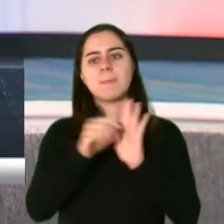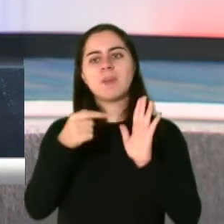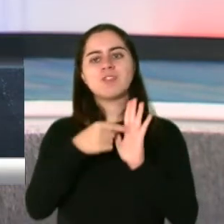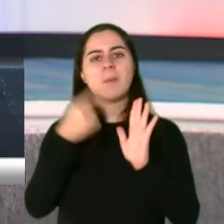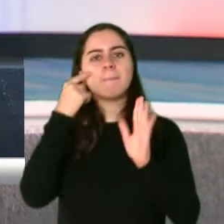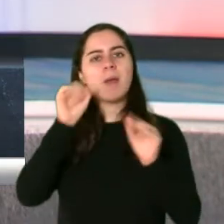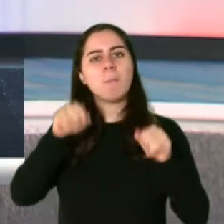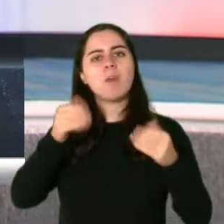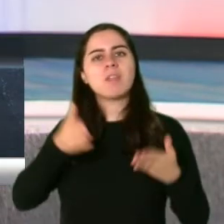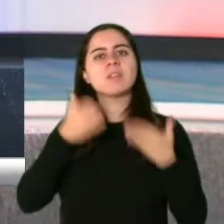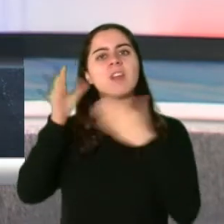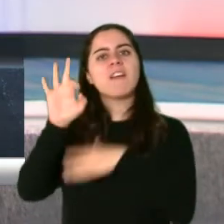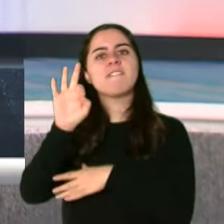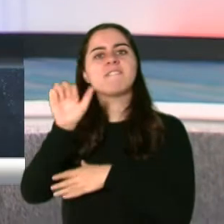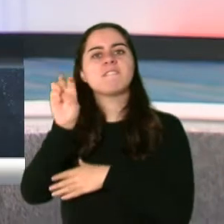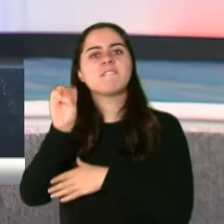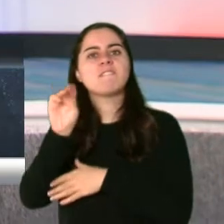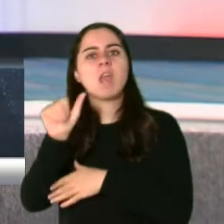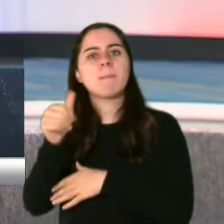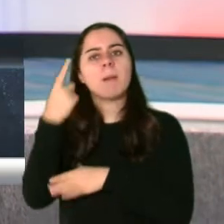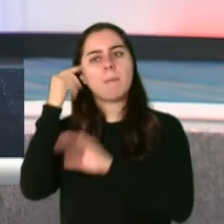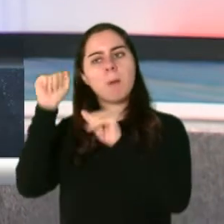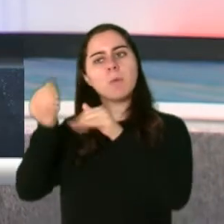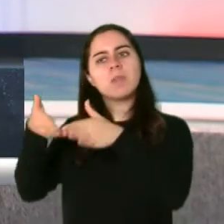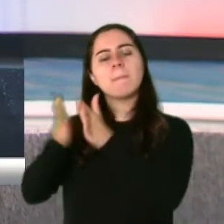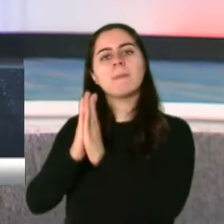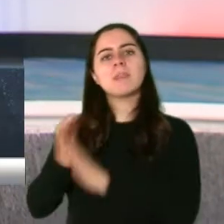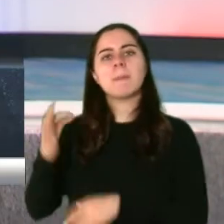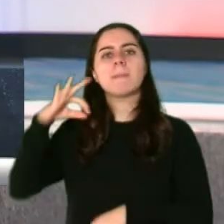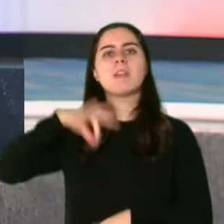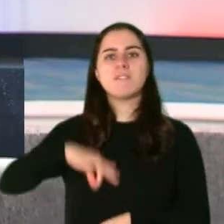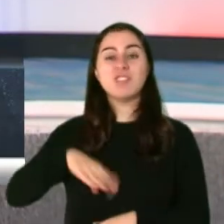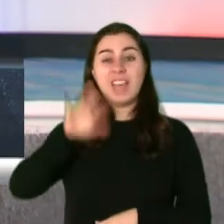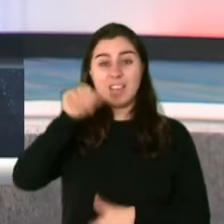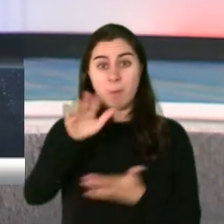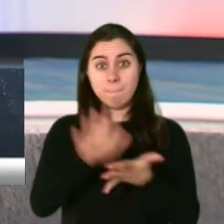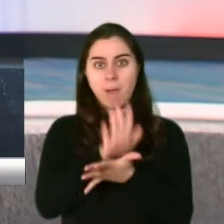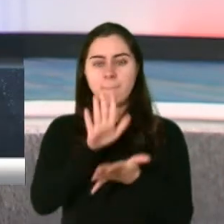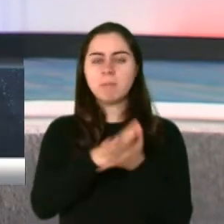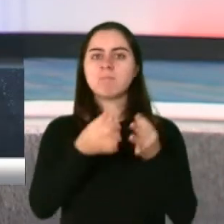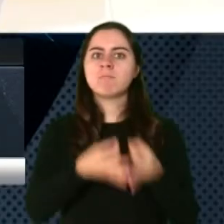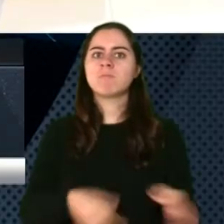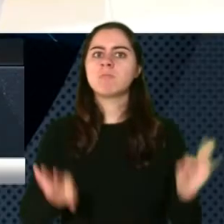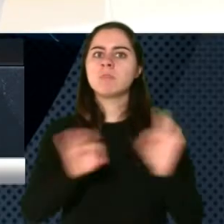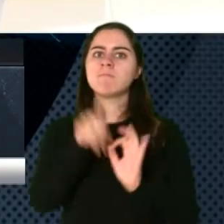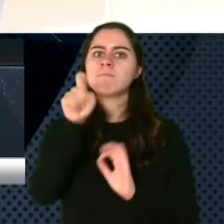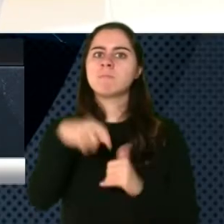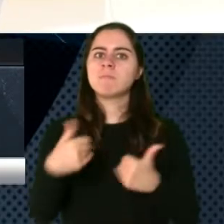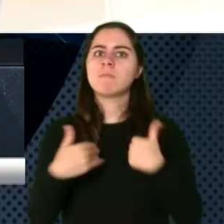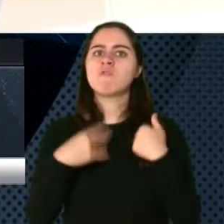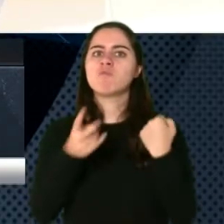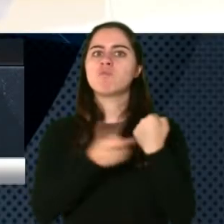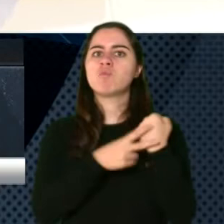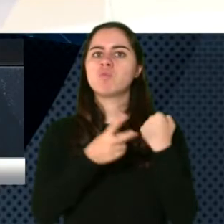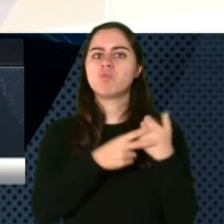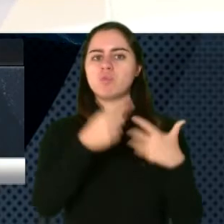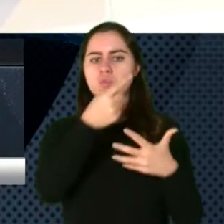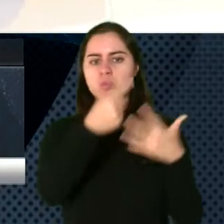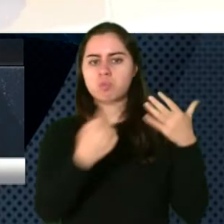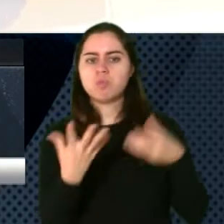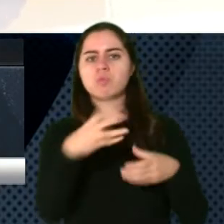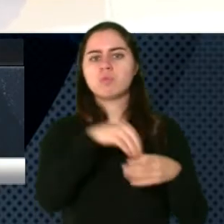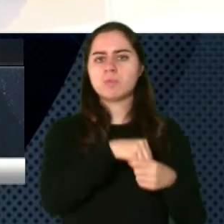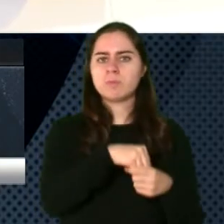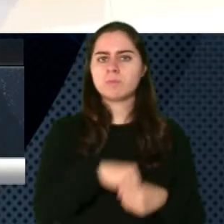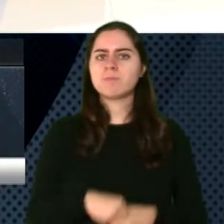posesión de ese bien para poder reclamar los beneficios y las ayudas de FEMA. Me resulta interesante que destaque lo de las órdenes de protección.